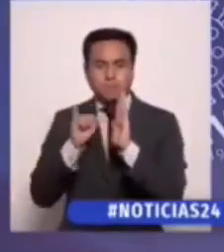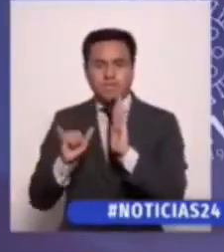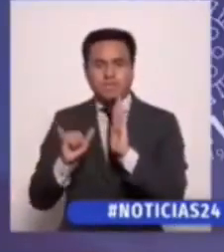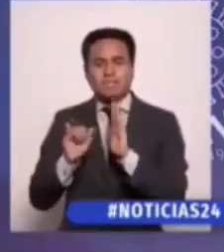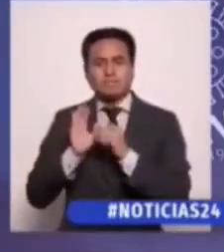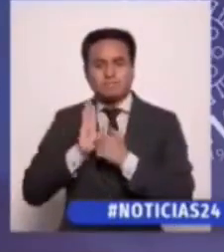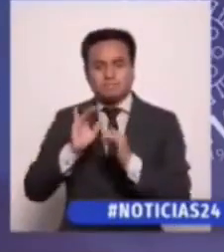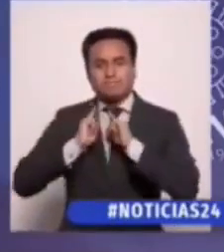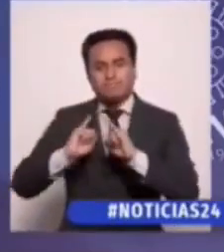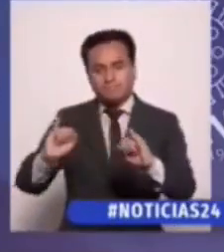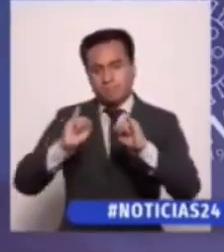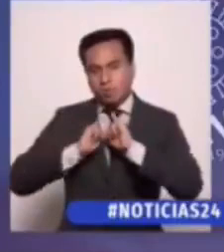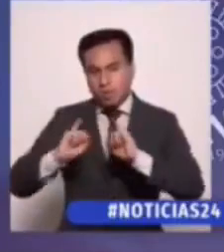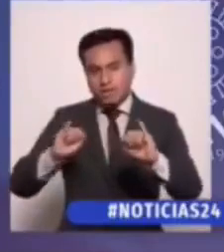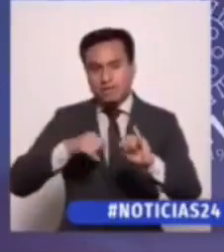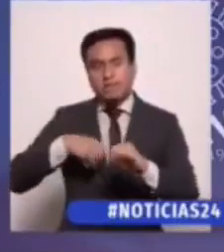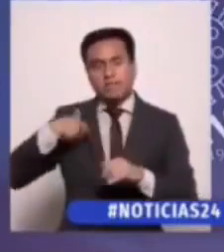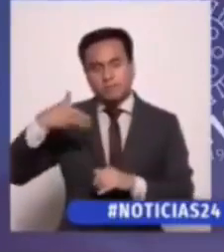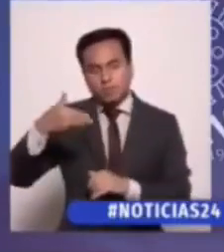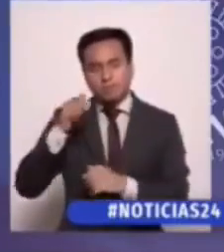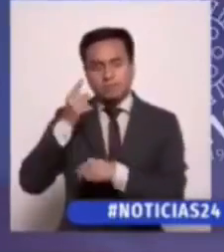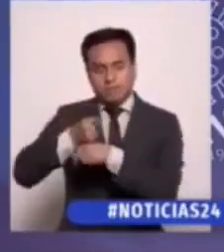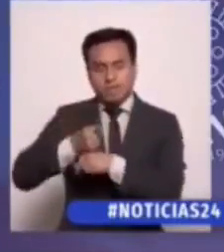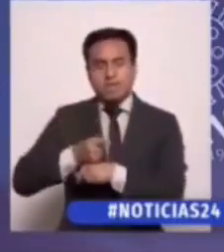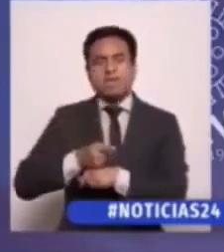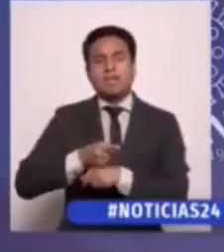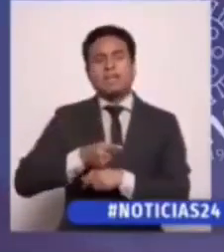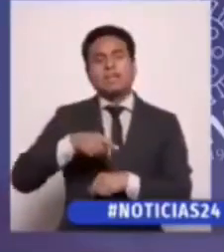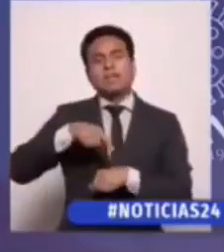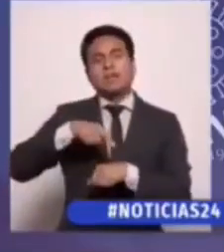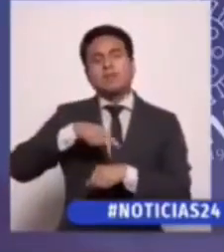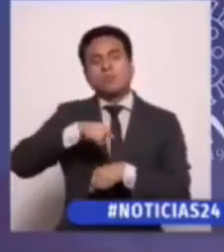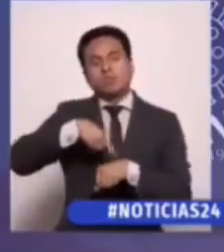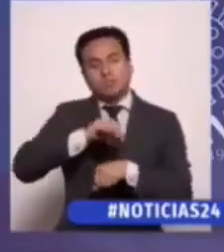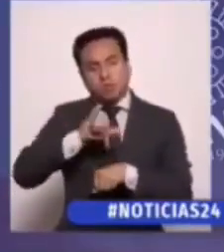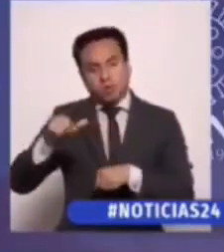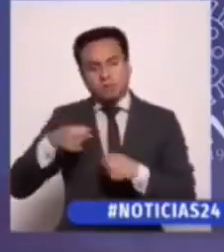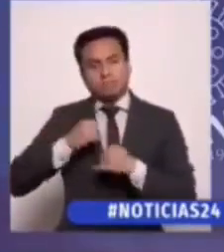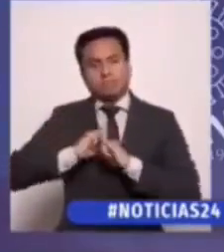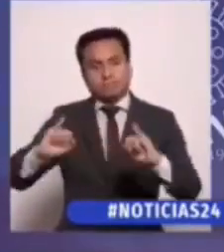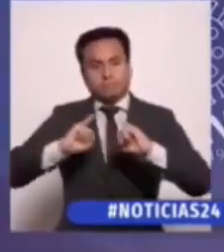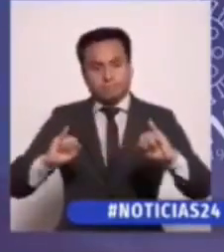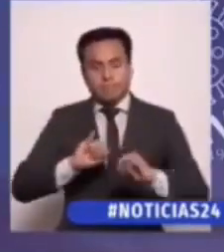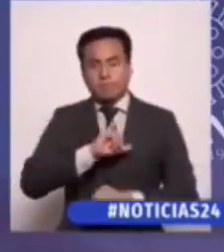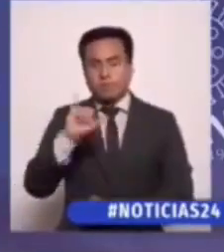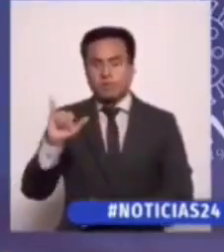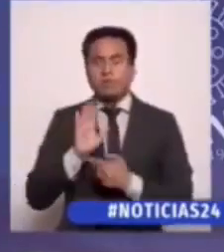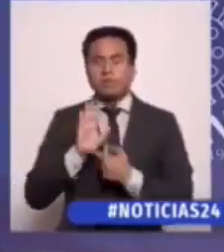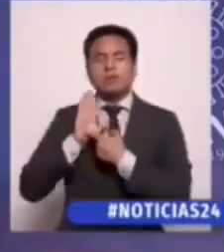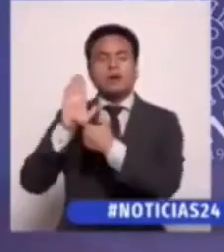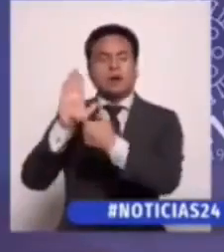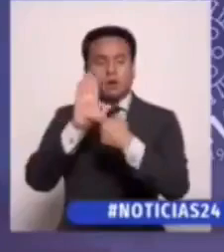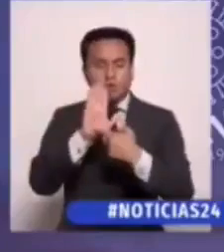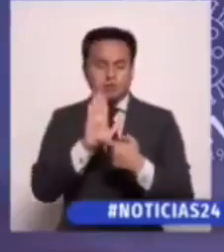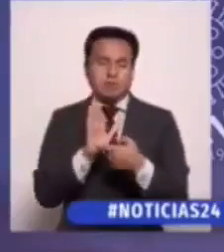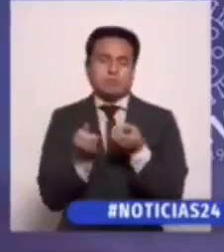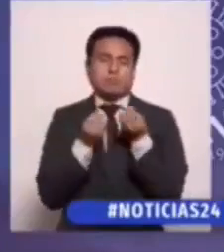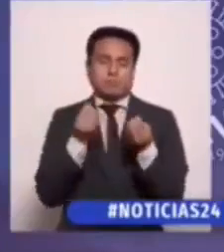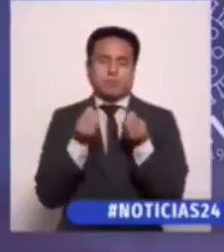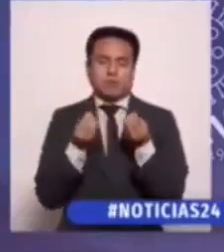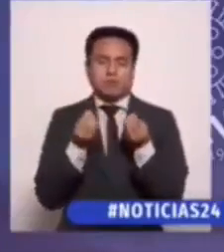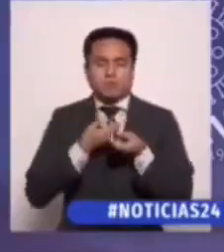circulares que se dictarán en el curso de las próximas horas y serán dadas a conocer, por supuesto,